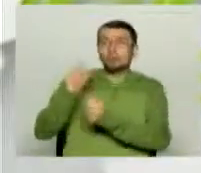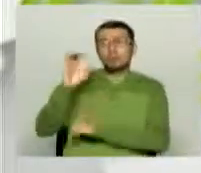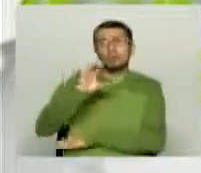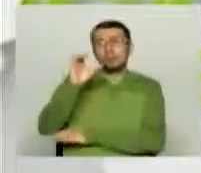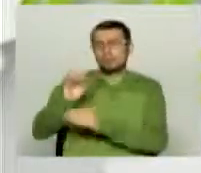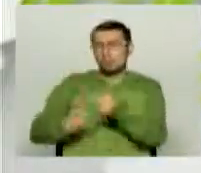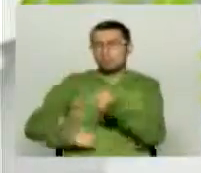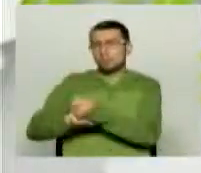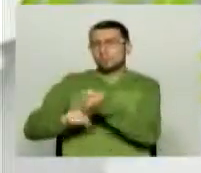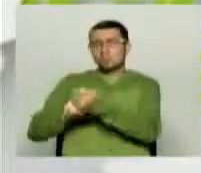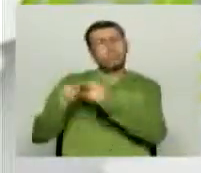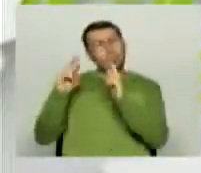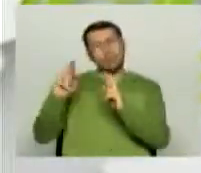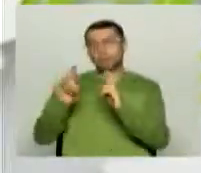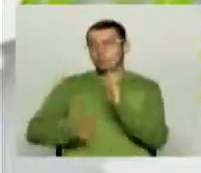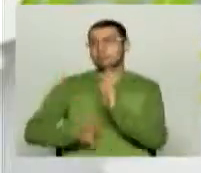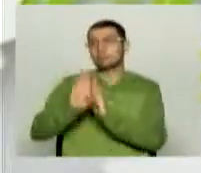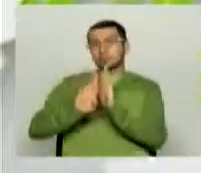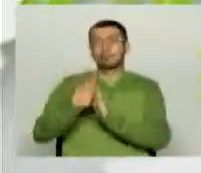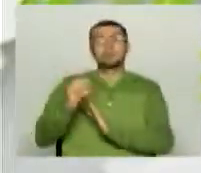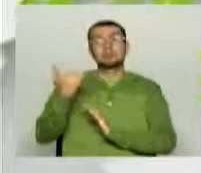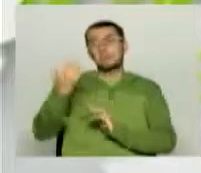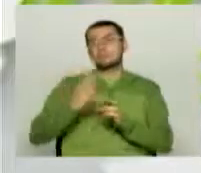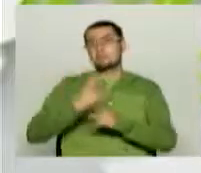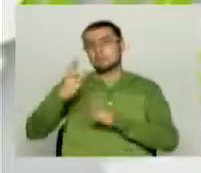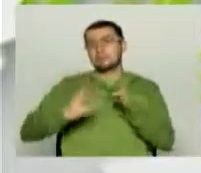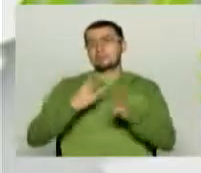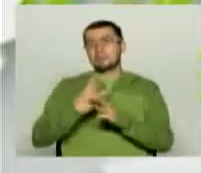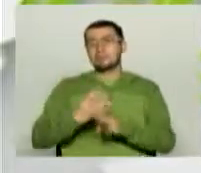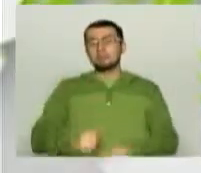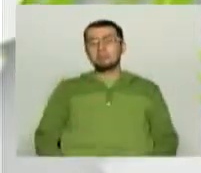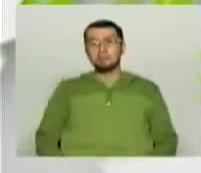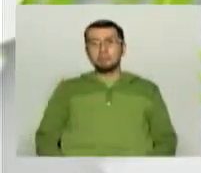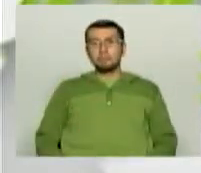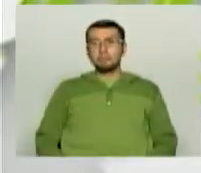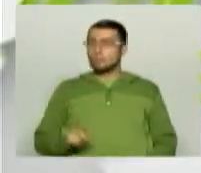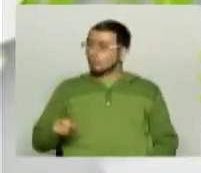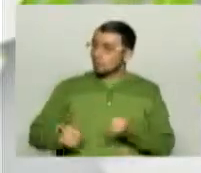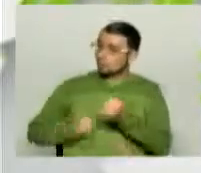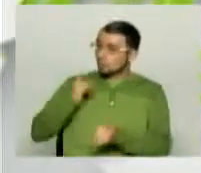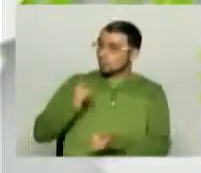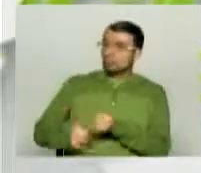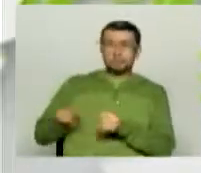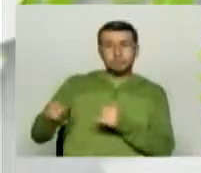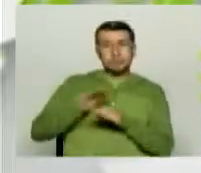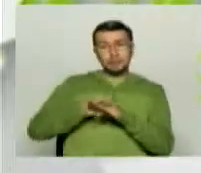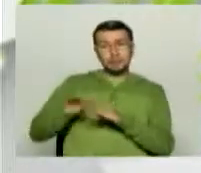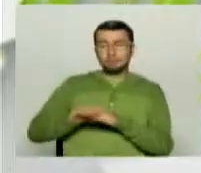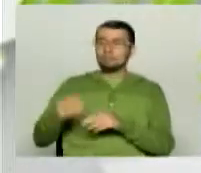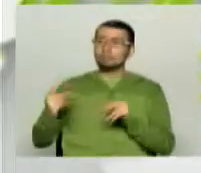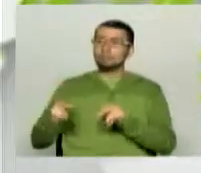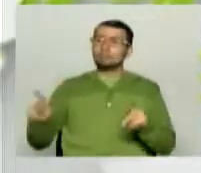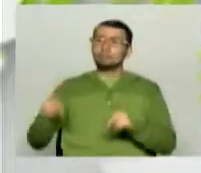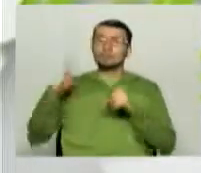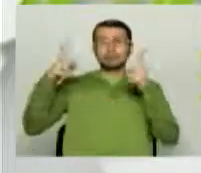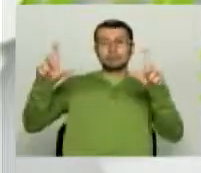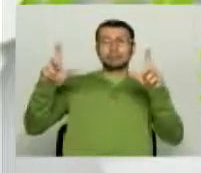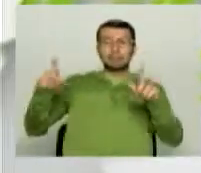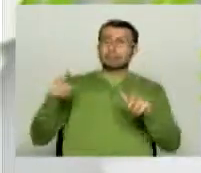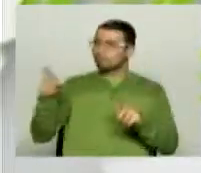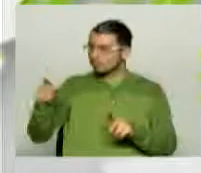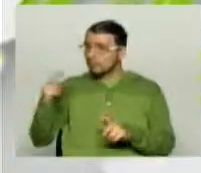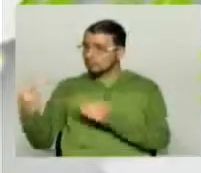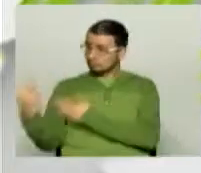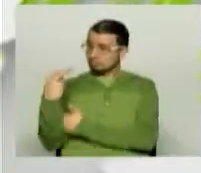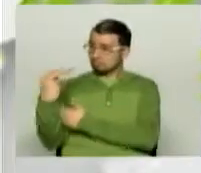avance lo más que se pueda ya en estas fases del mundial bueno pues por último Juan Javier invitar a nuestros televidentes para que sintonicen los espacios